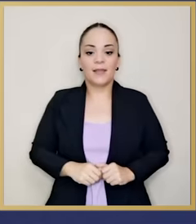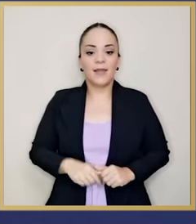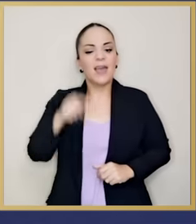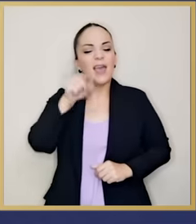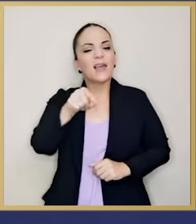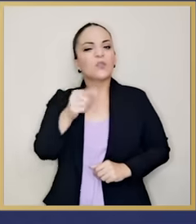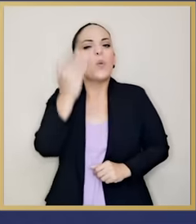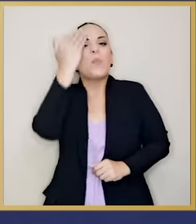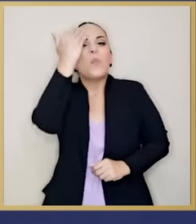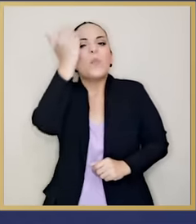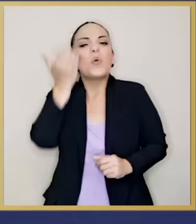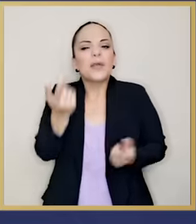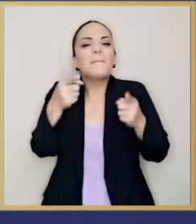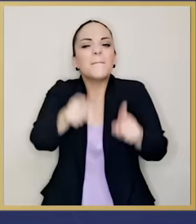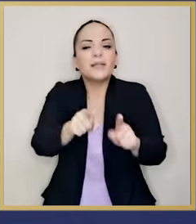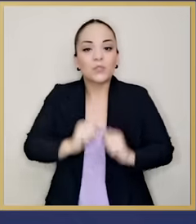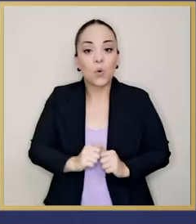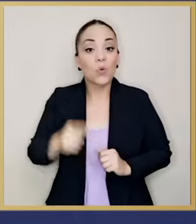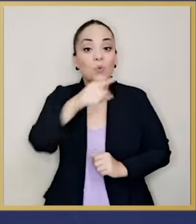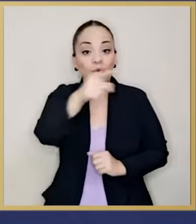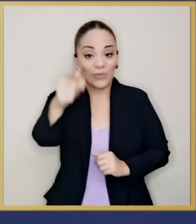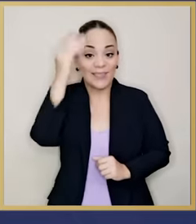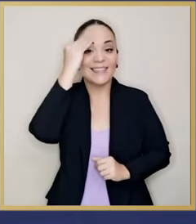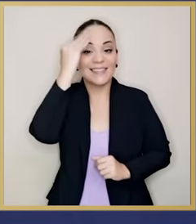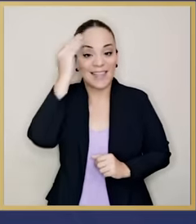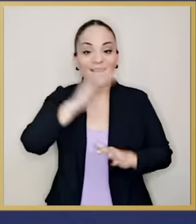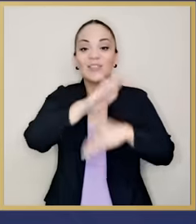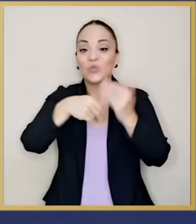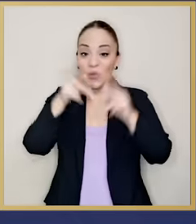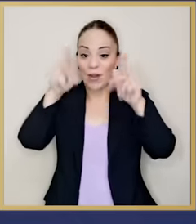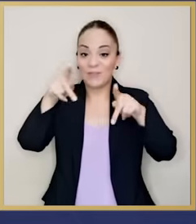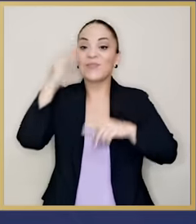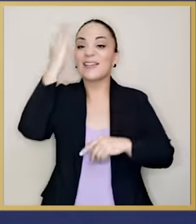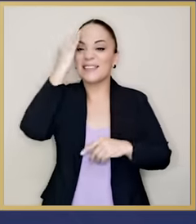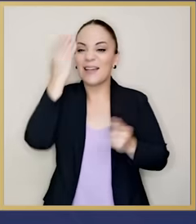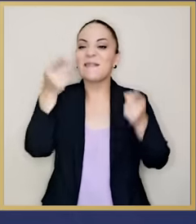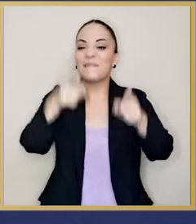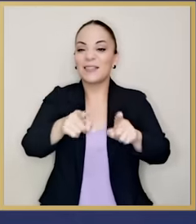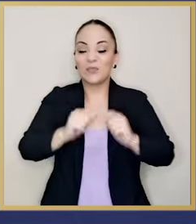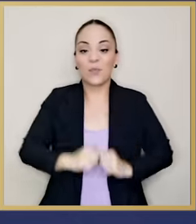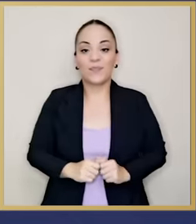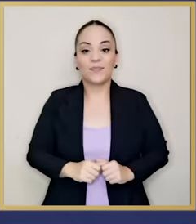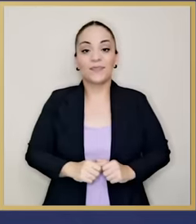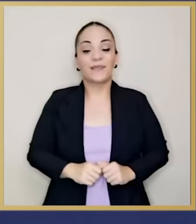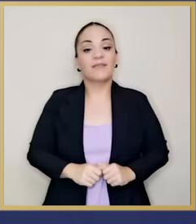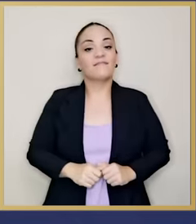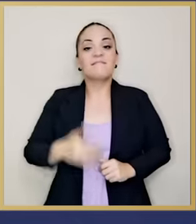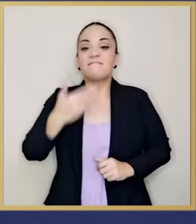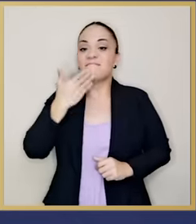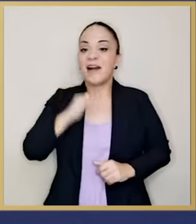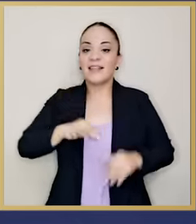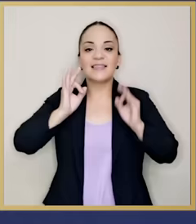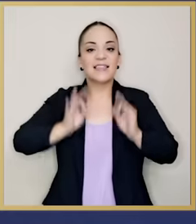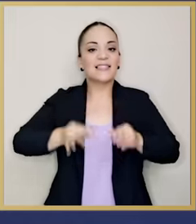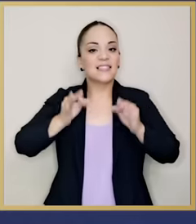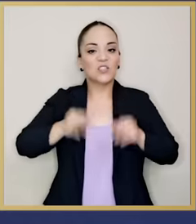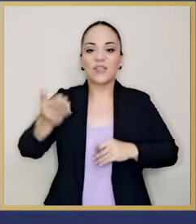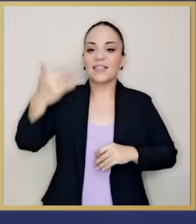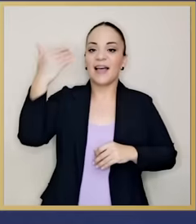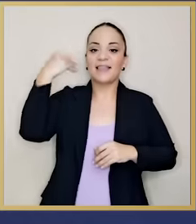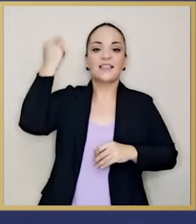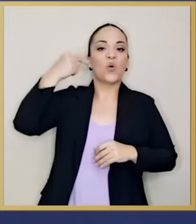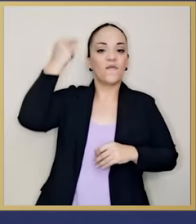qué ocurrió esto? Usted lo sabe, yo lo sé, lo sabe el mundo. Por una serie de malas decisiones de